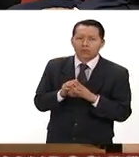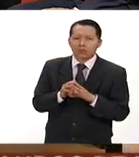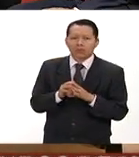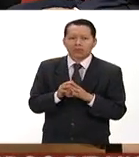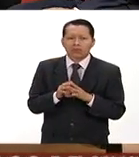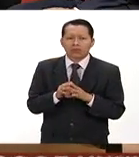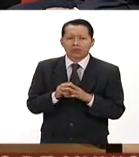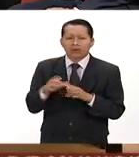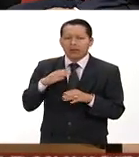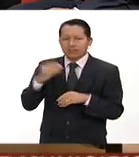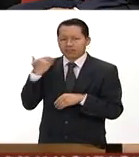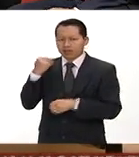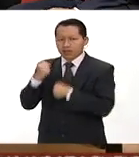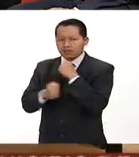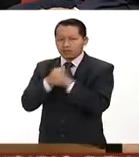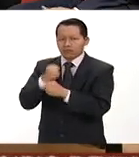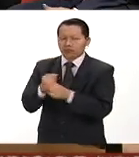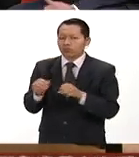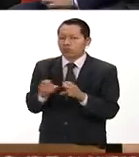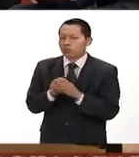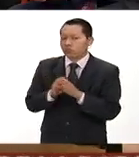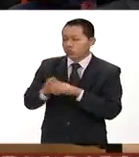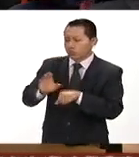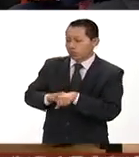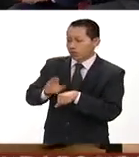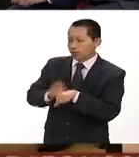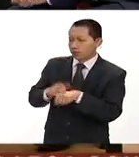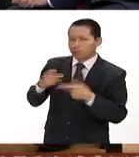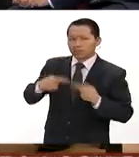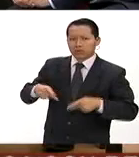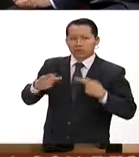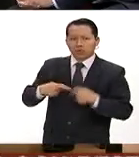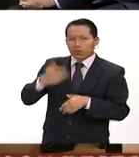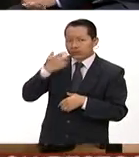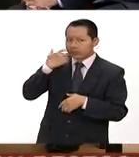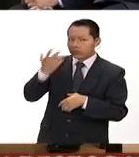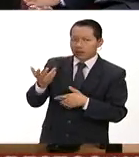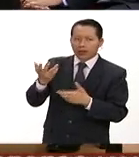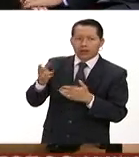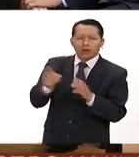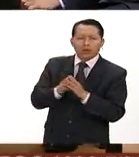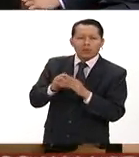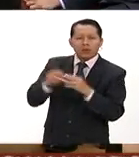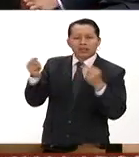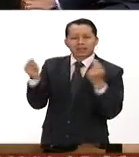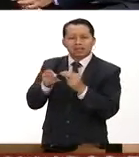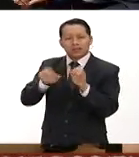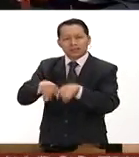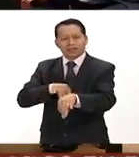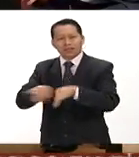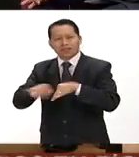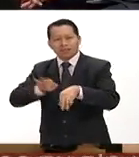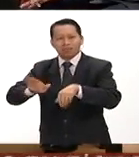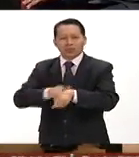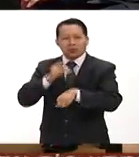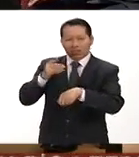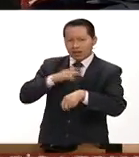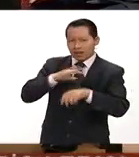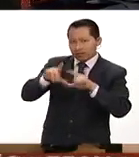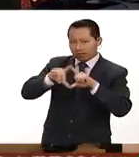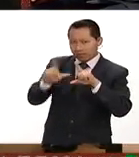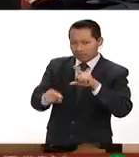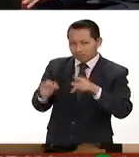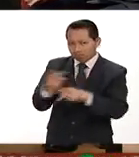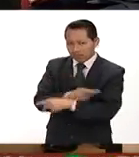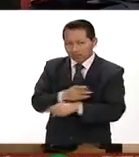en los años recientes ha habido más demanda de este tipo de especialistas precisamente ante las cosas que se están viviendo en el país